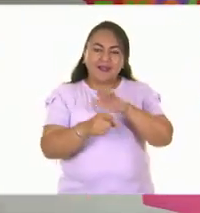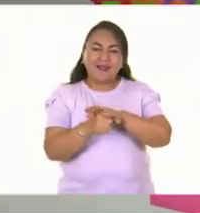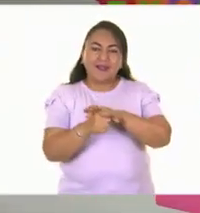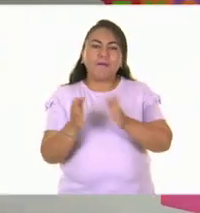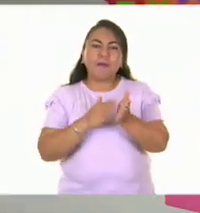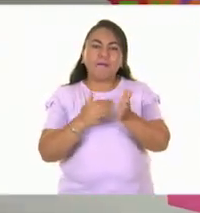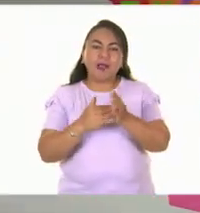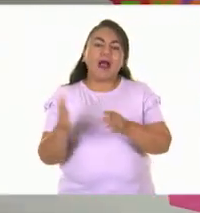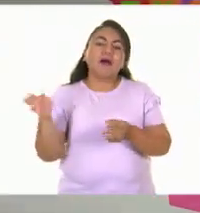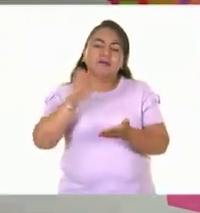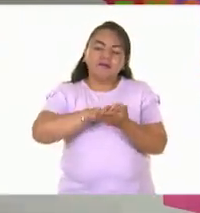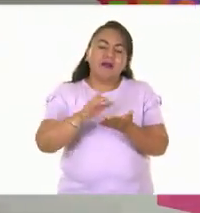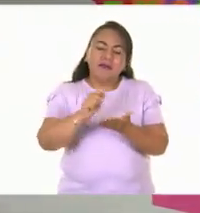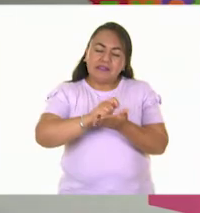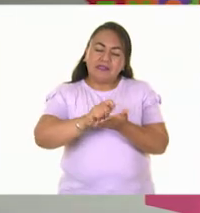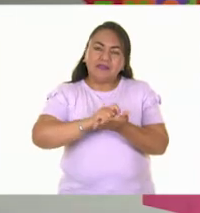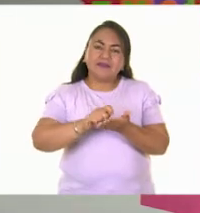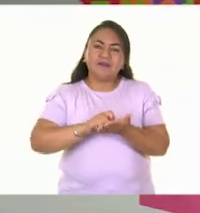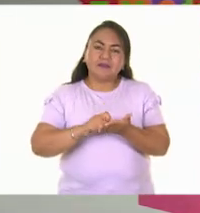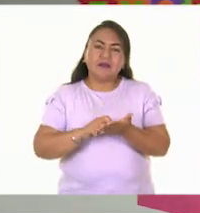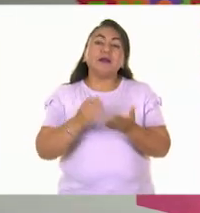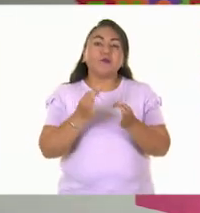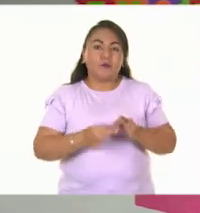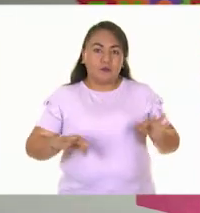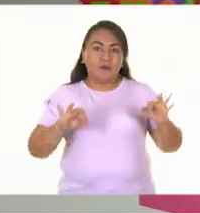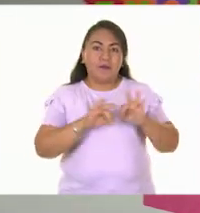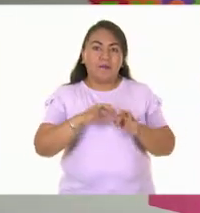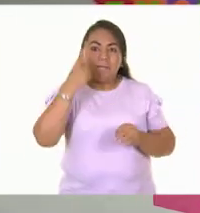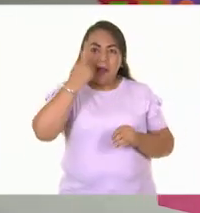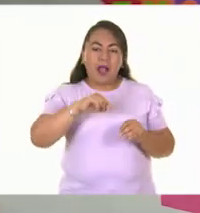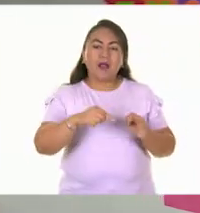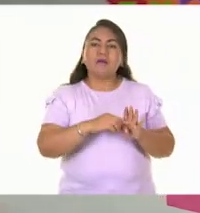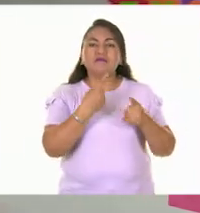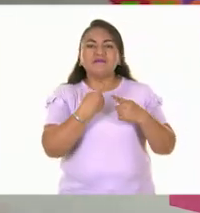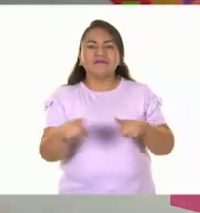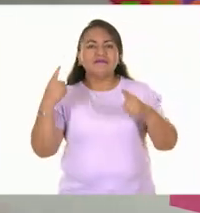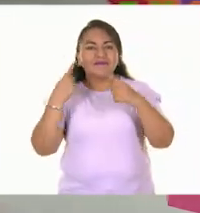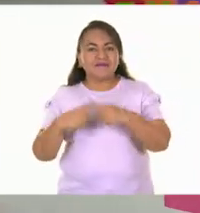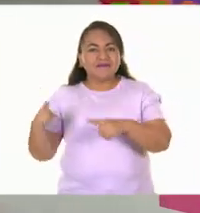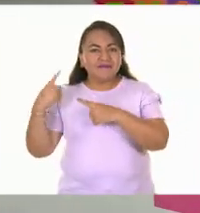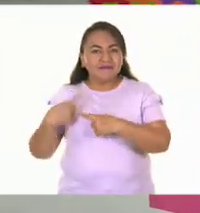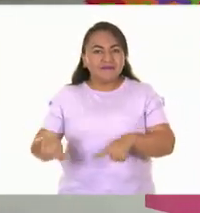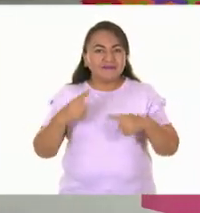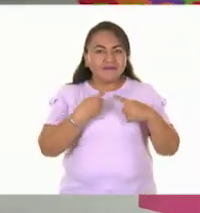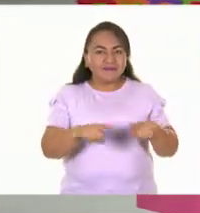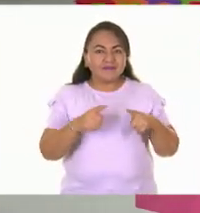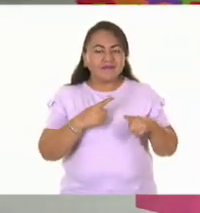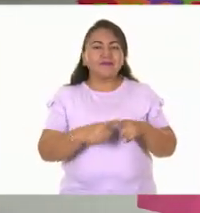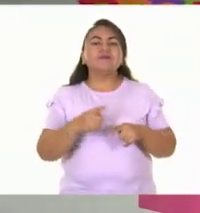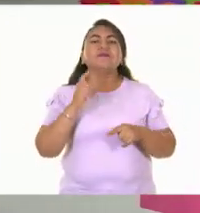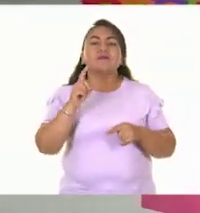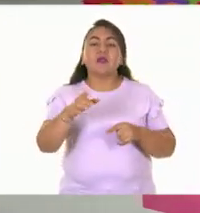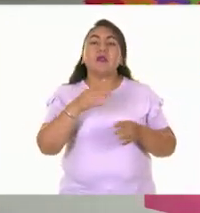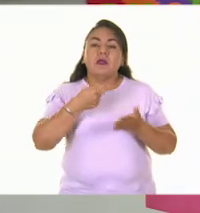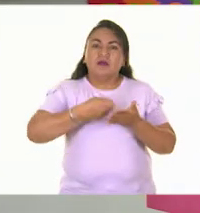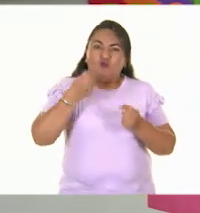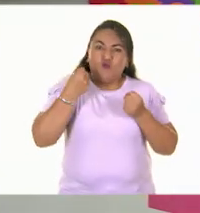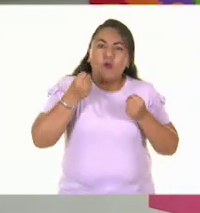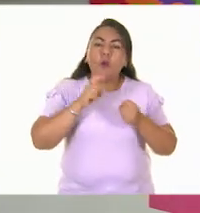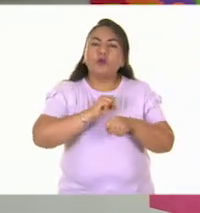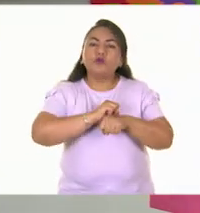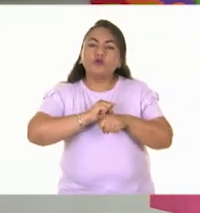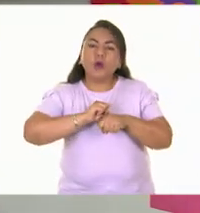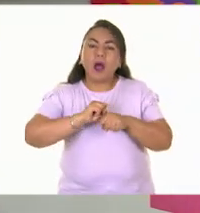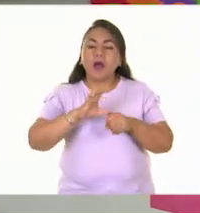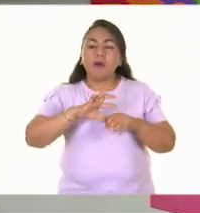dinero. Además, es importante para que tu muestrario quede muy bien, saber cuál es la presión que vas a poner en cada uno